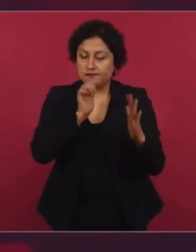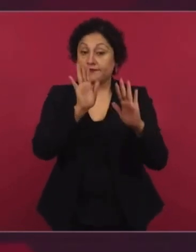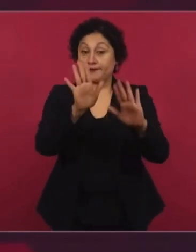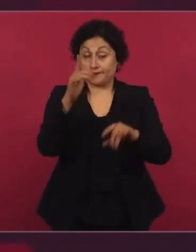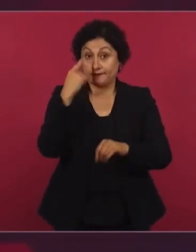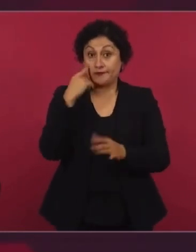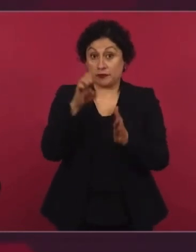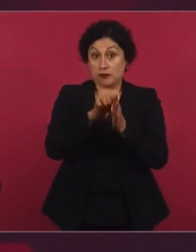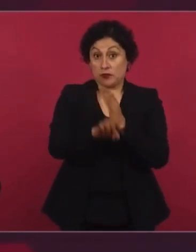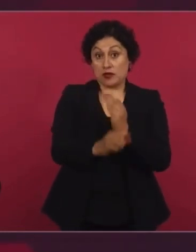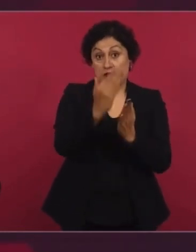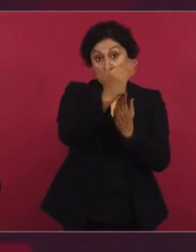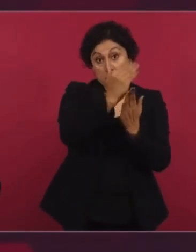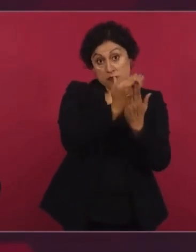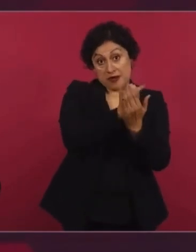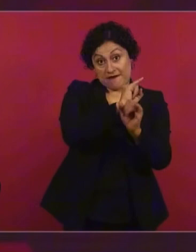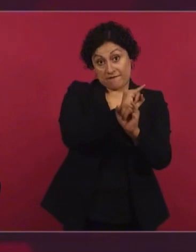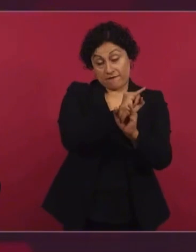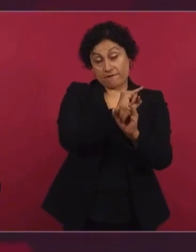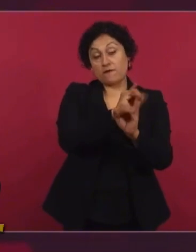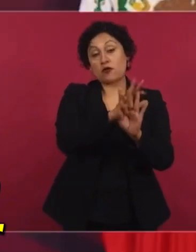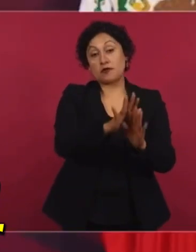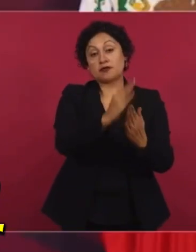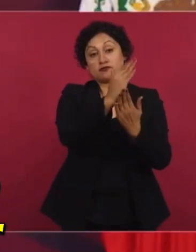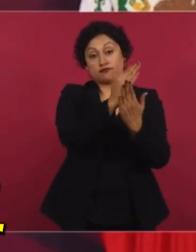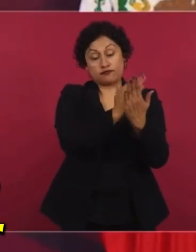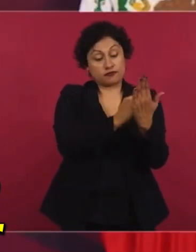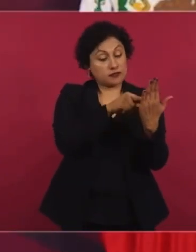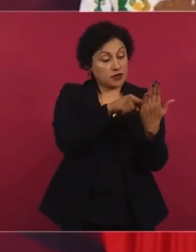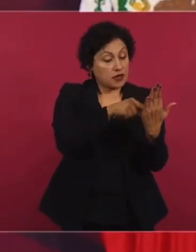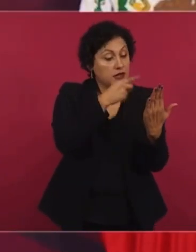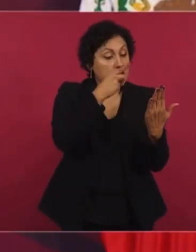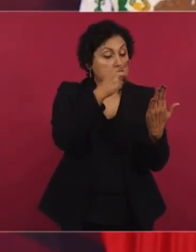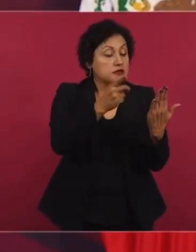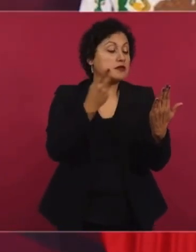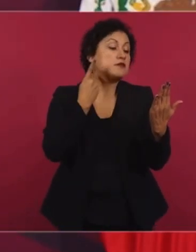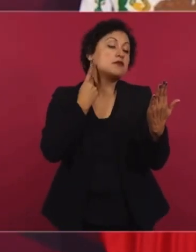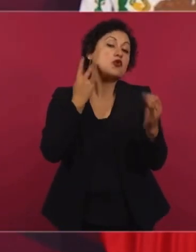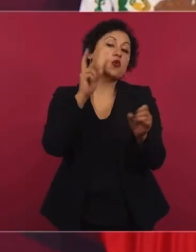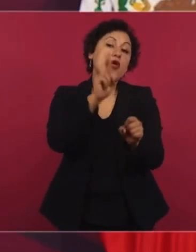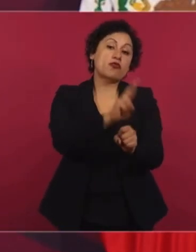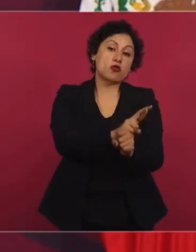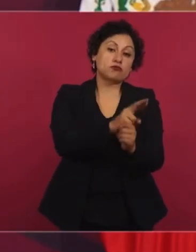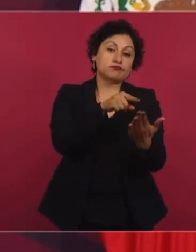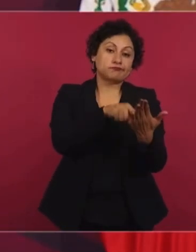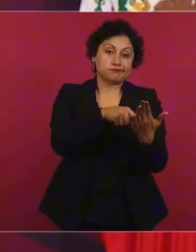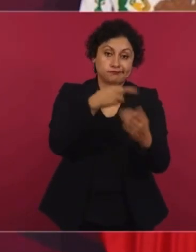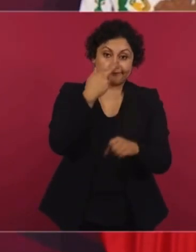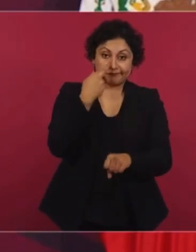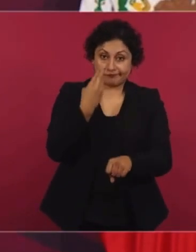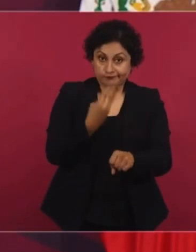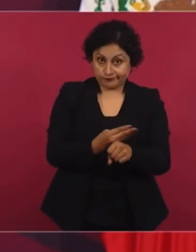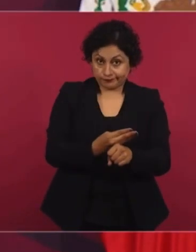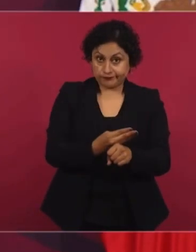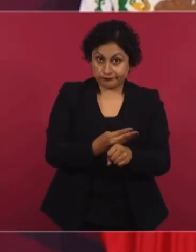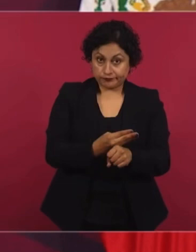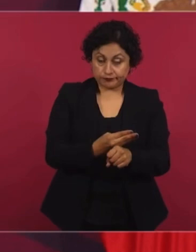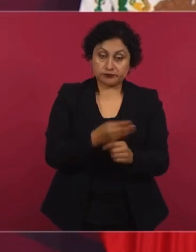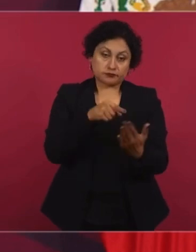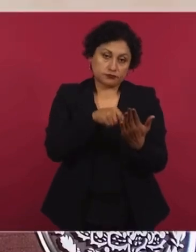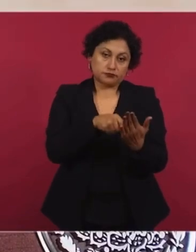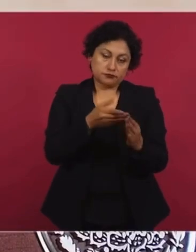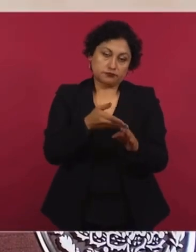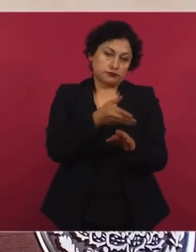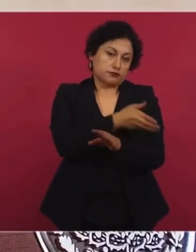venía como responsable el procurador de ese entonces,